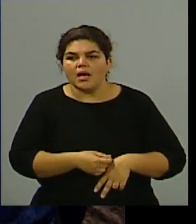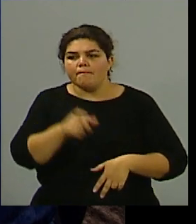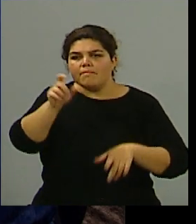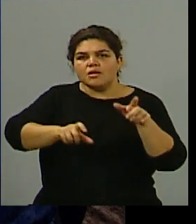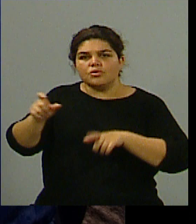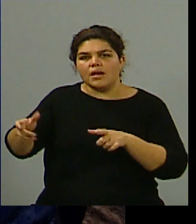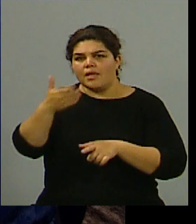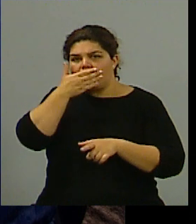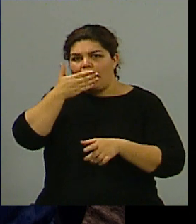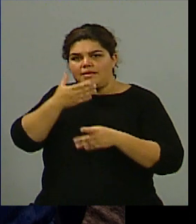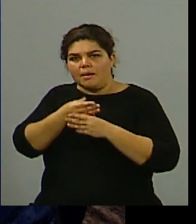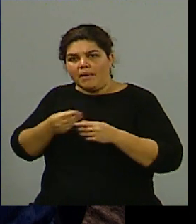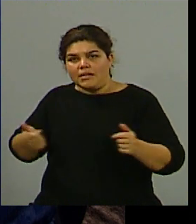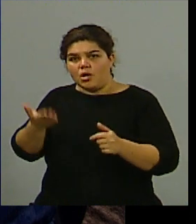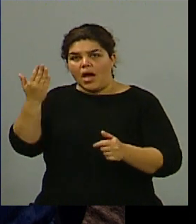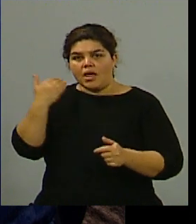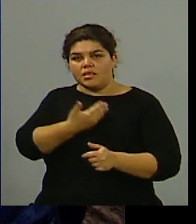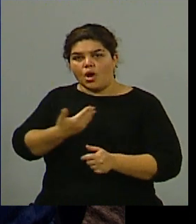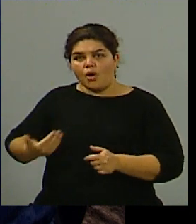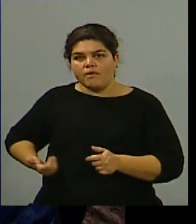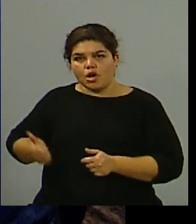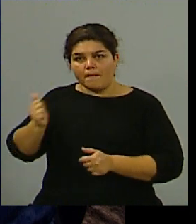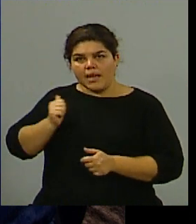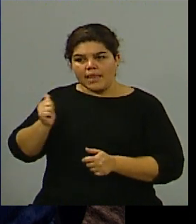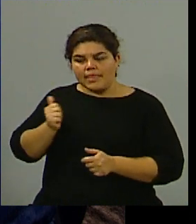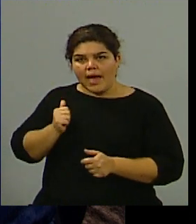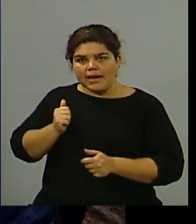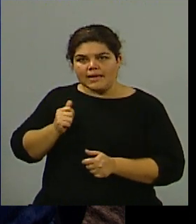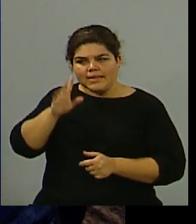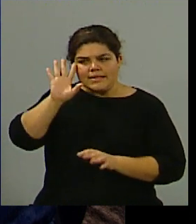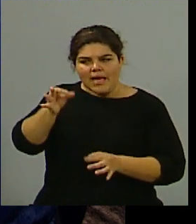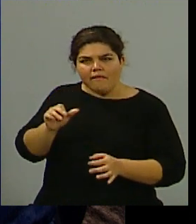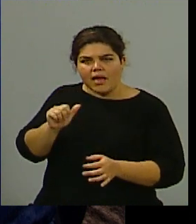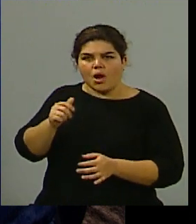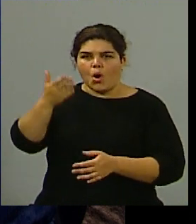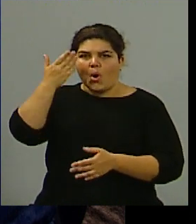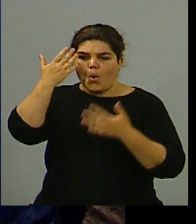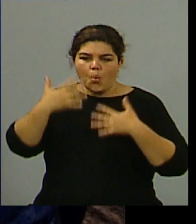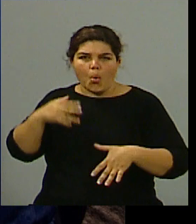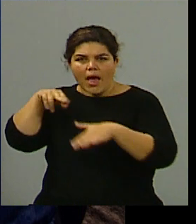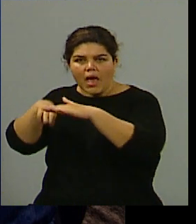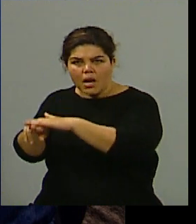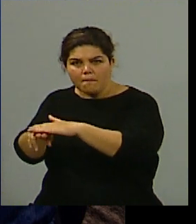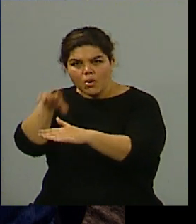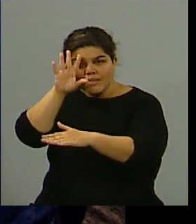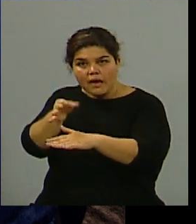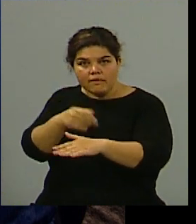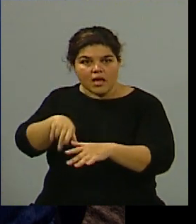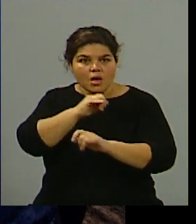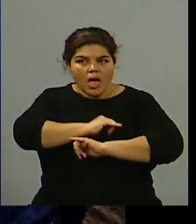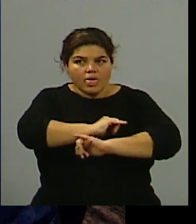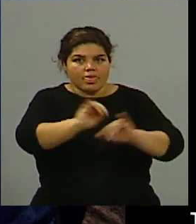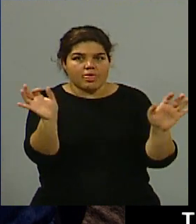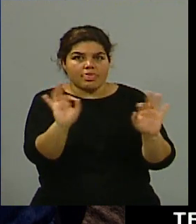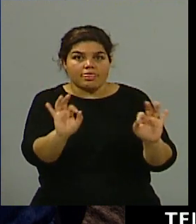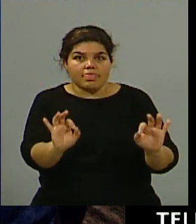desaparecidos de la última dictadura cívico-militar, ¿sí? Y un claro ejemplo en realidad se